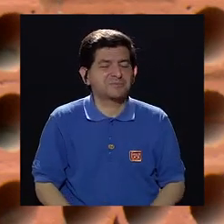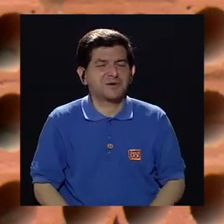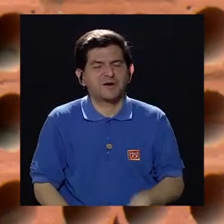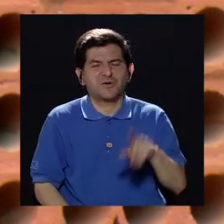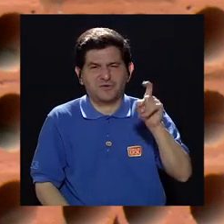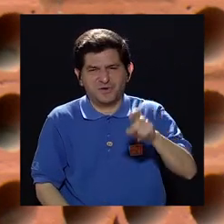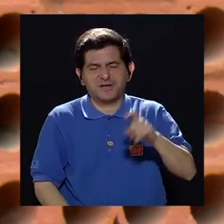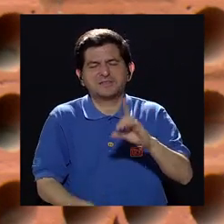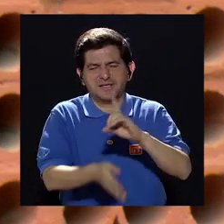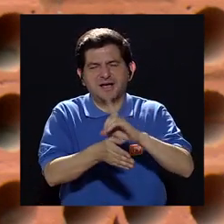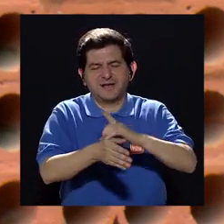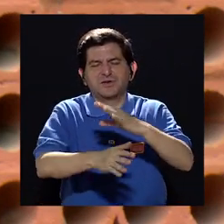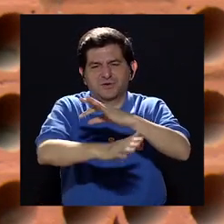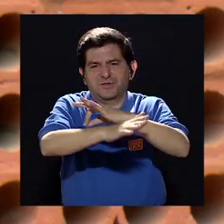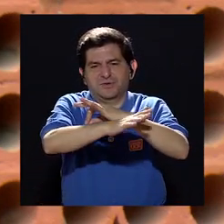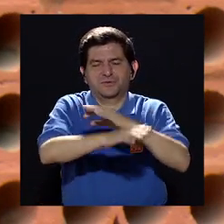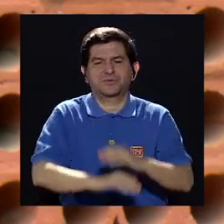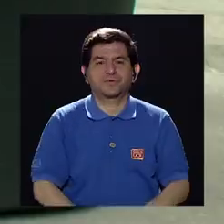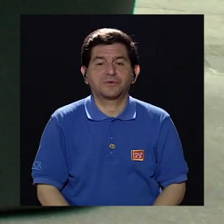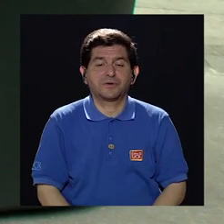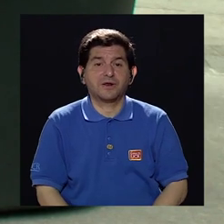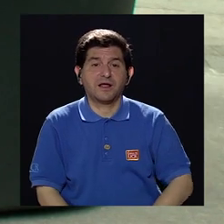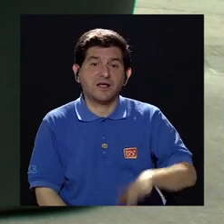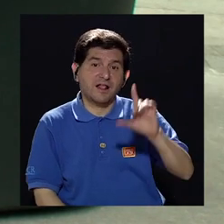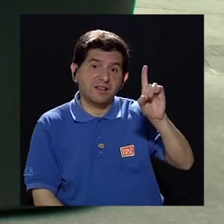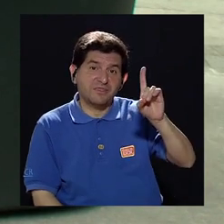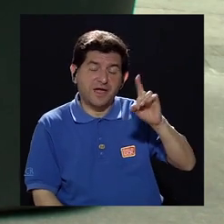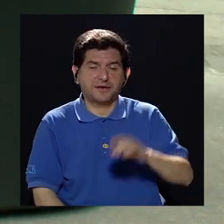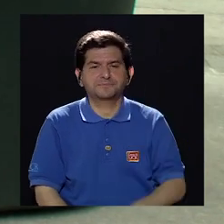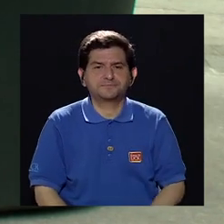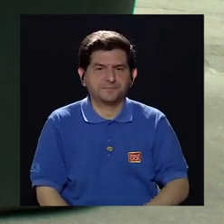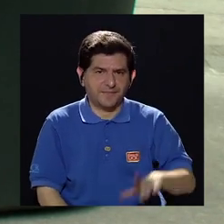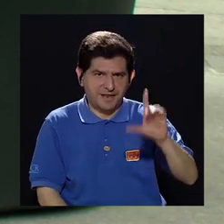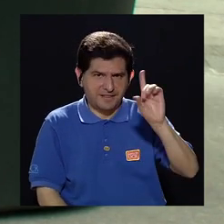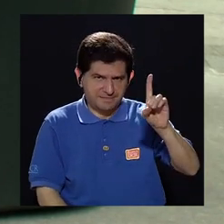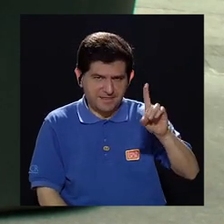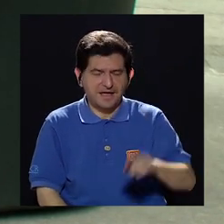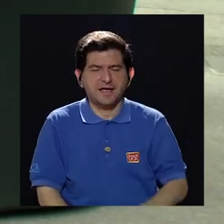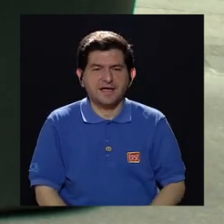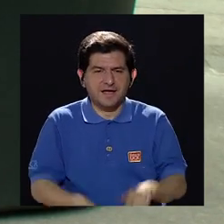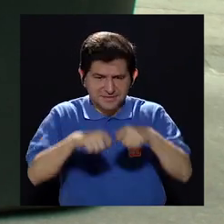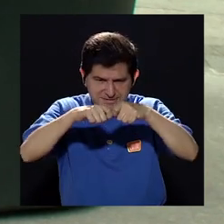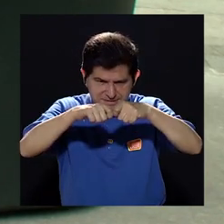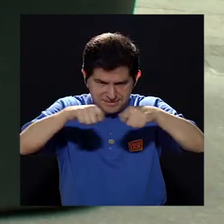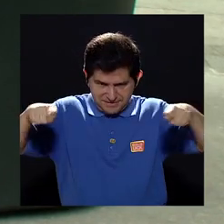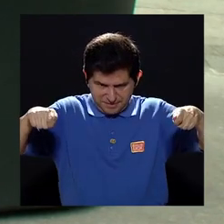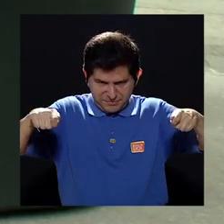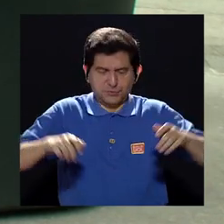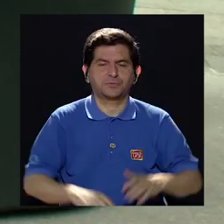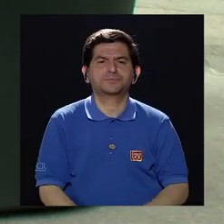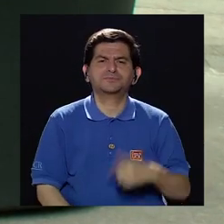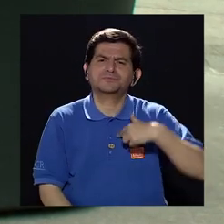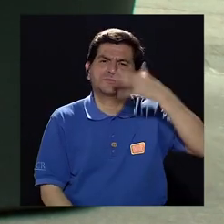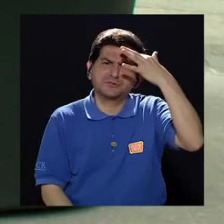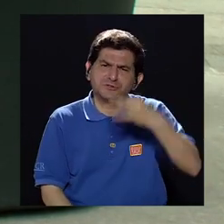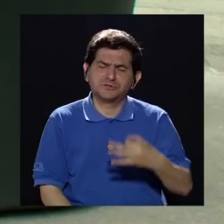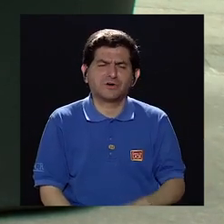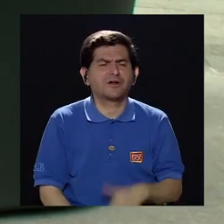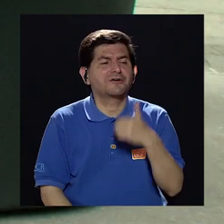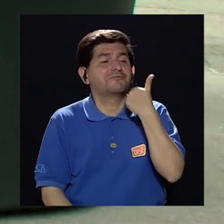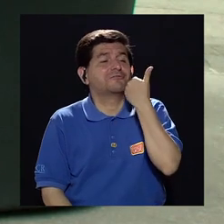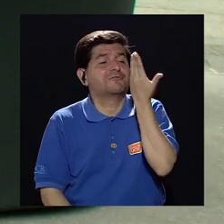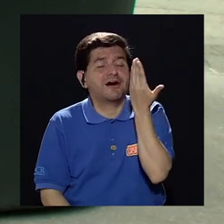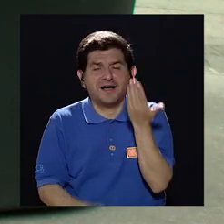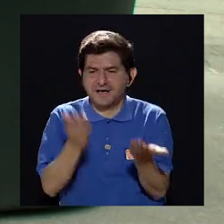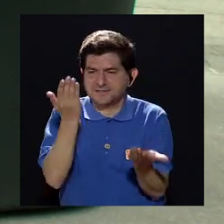revisarlo con el dermatólogo. ¿Y el D? El D es el diámetro, entonces yo creo que nos